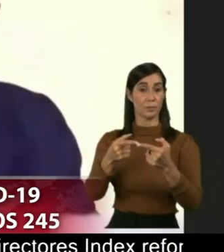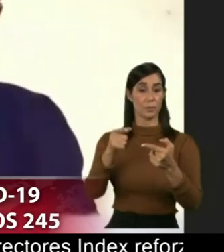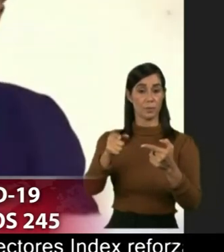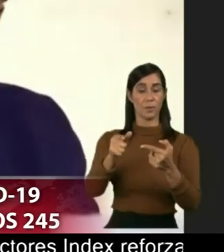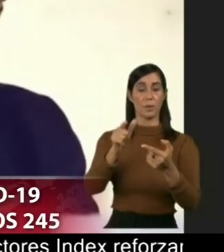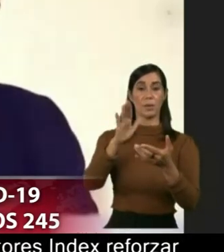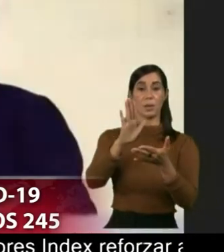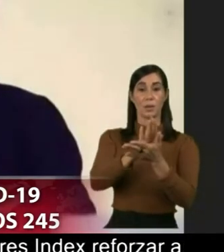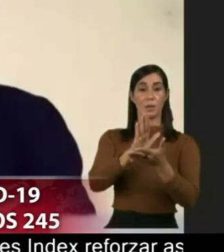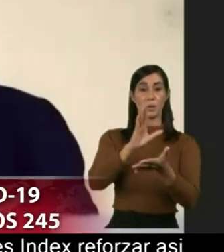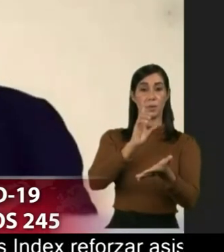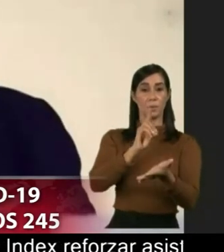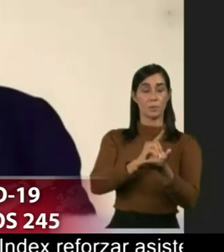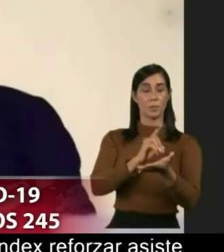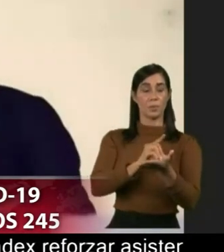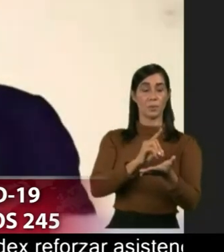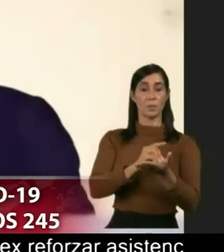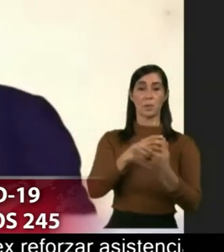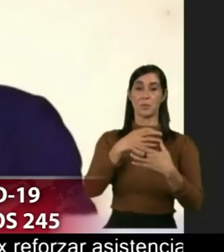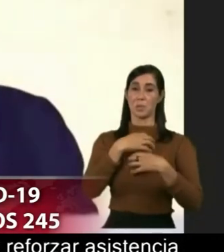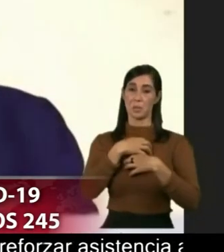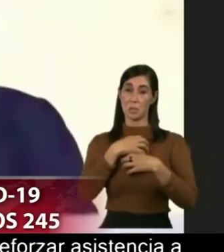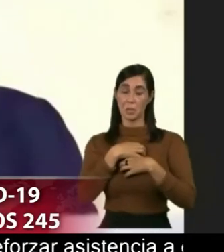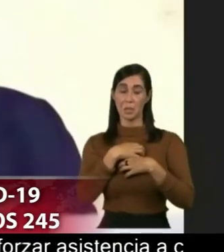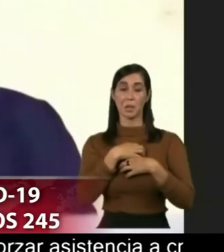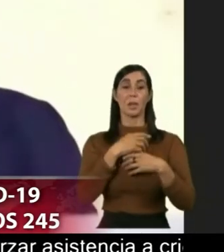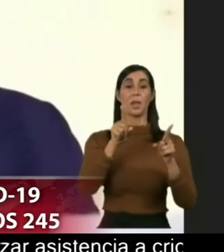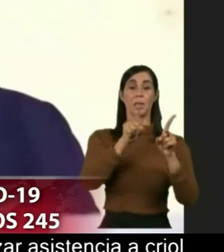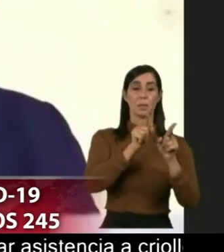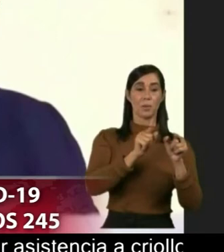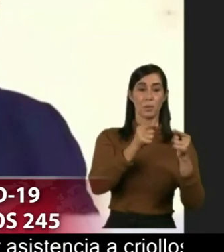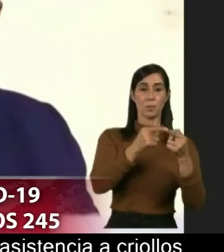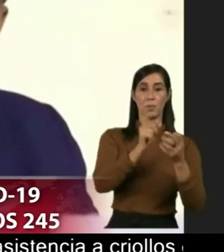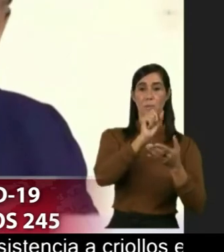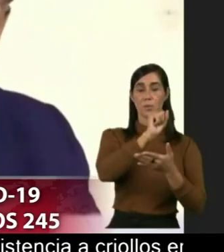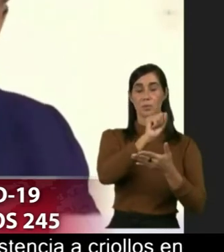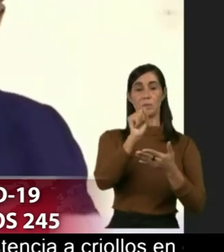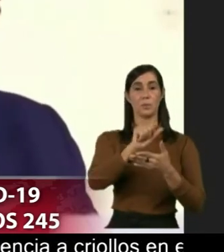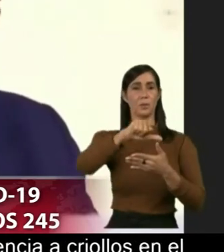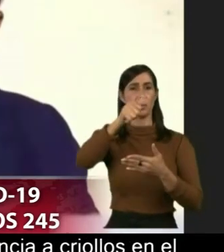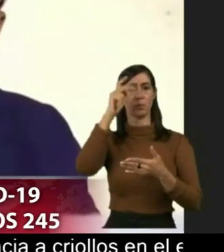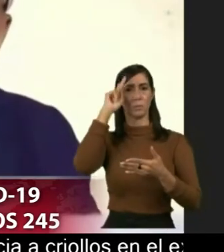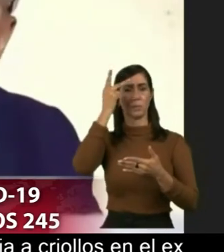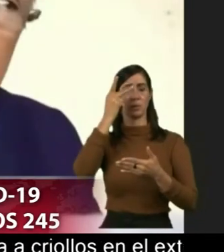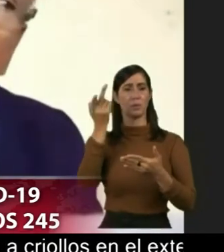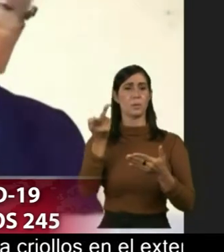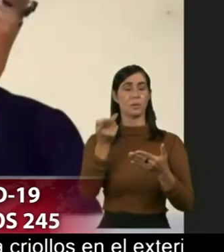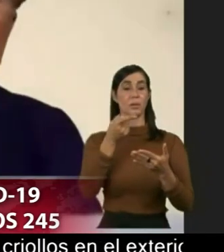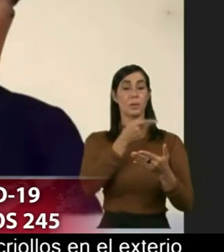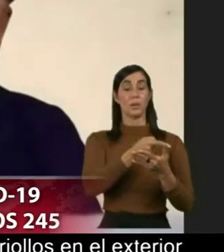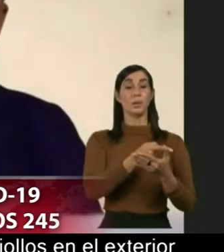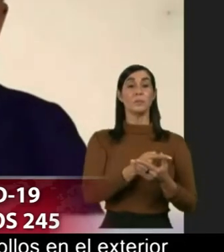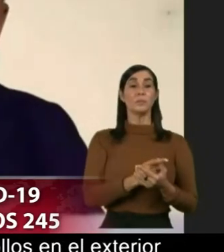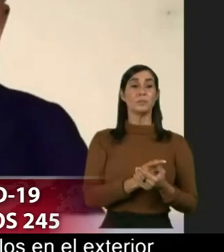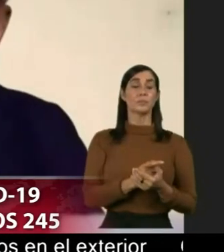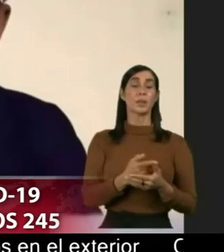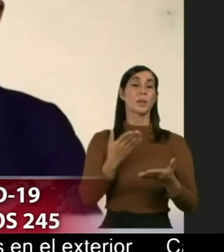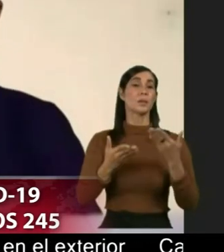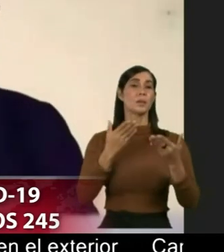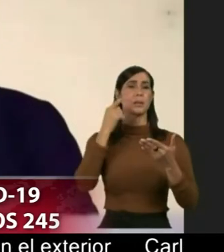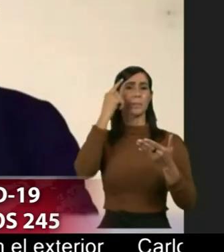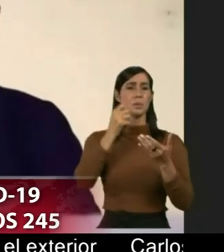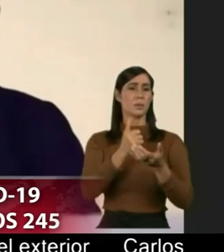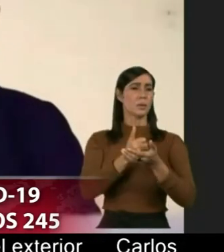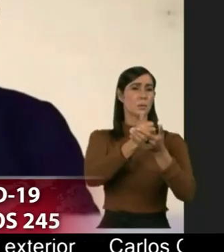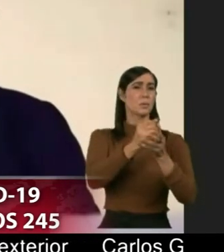el colegio médico dominicano la sociedad civil partidos políticos y otros no aportarían realmente